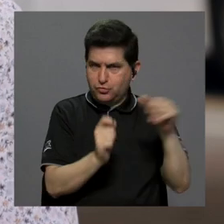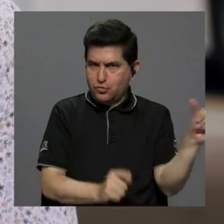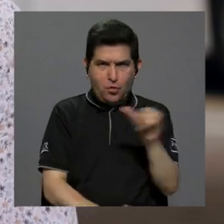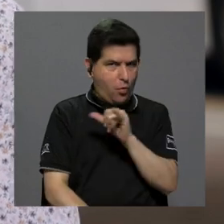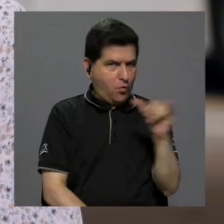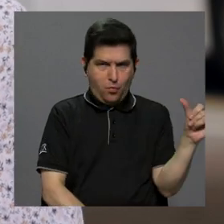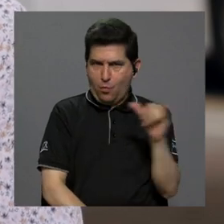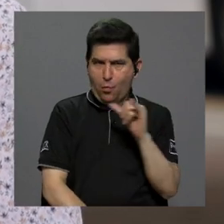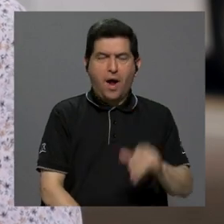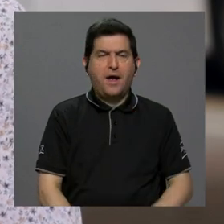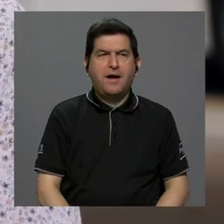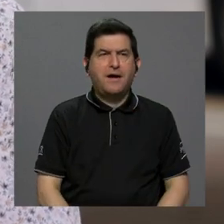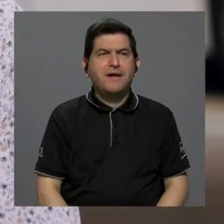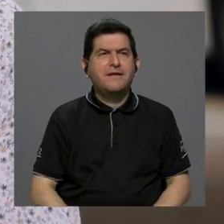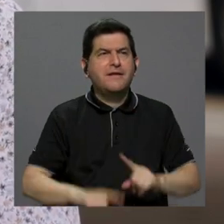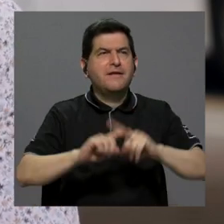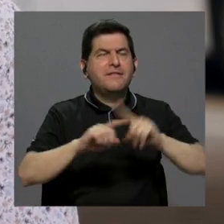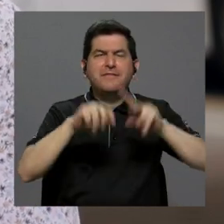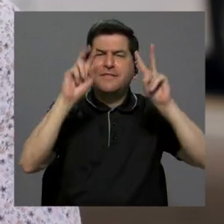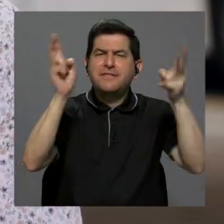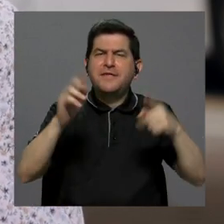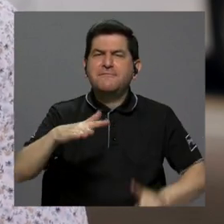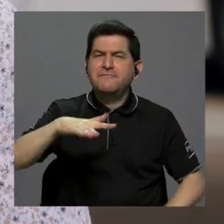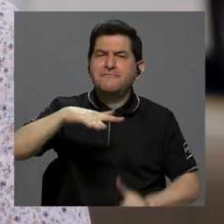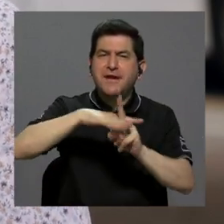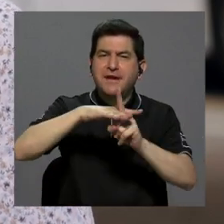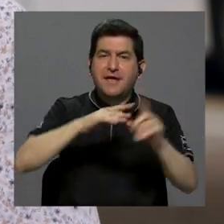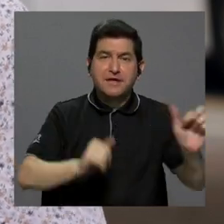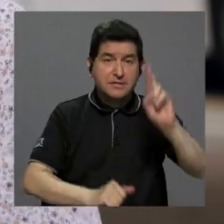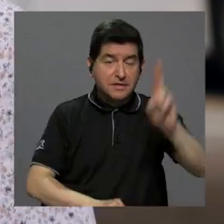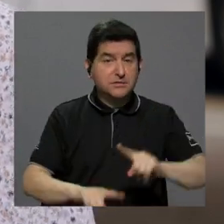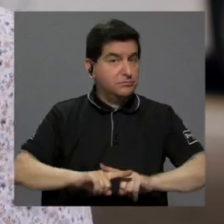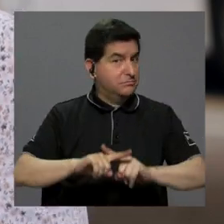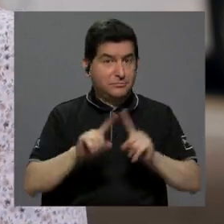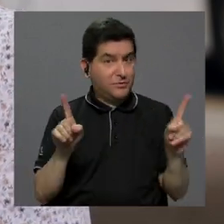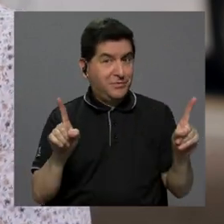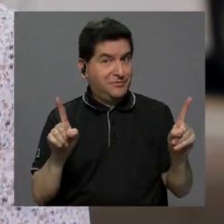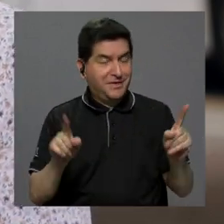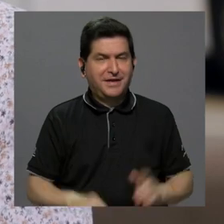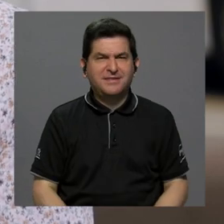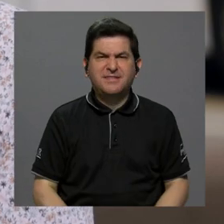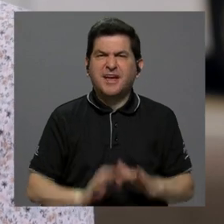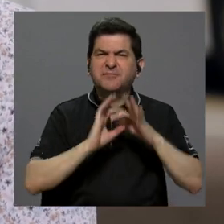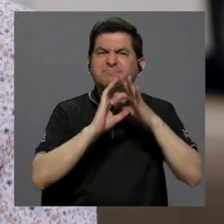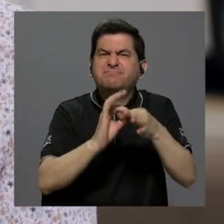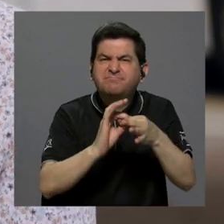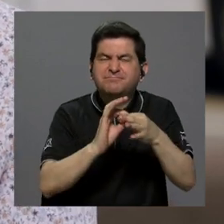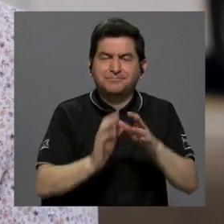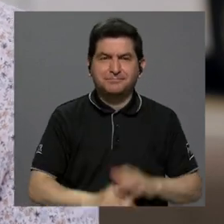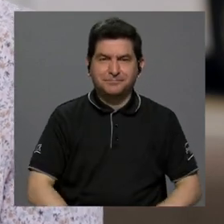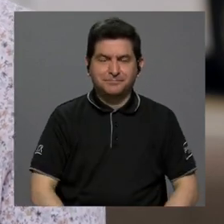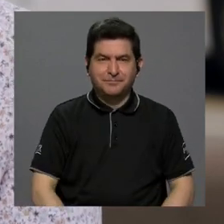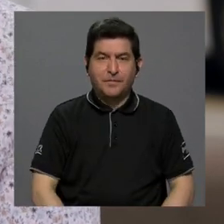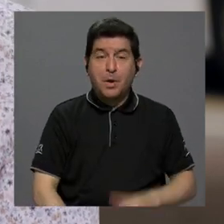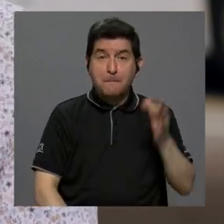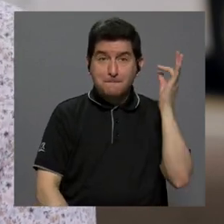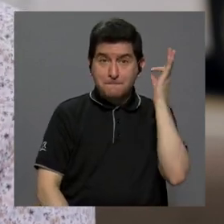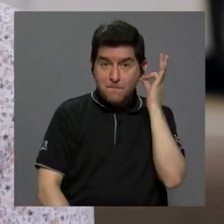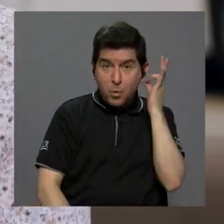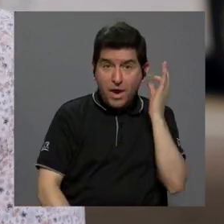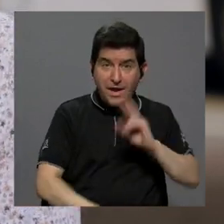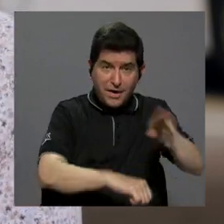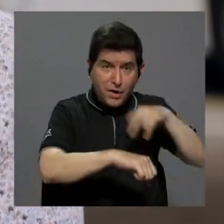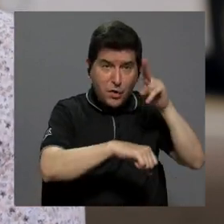no exactamente iguales, varios de los temas que surgen, y en Costa Rica no es la excepción, tiene que ver con que